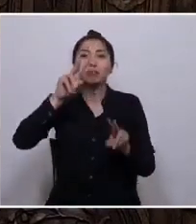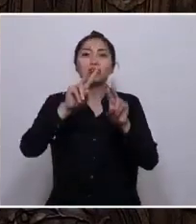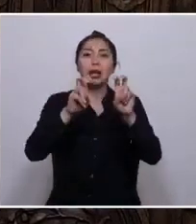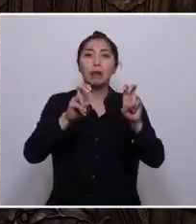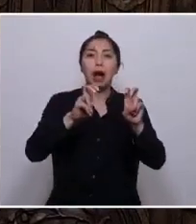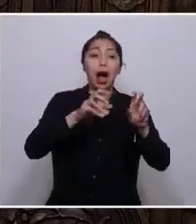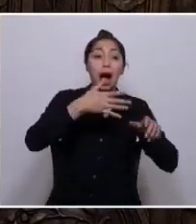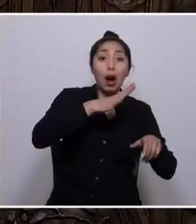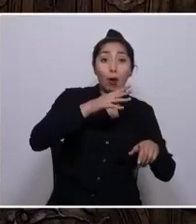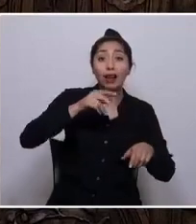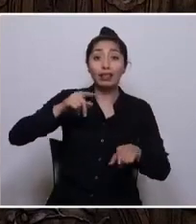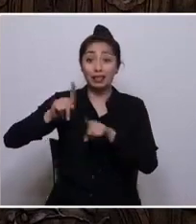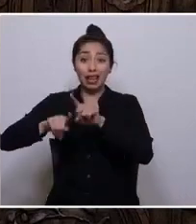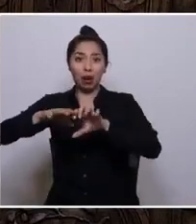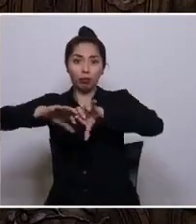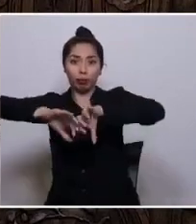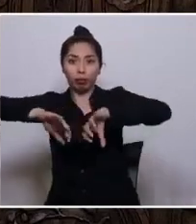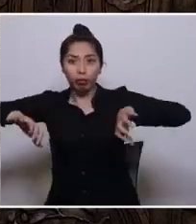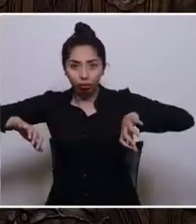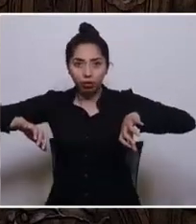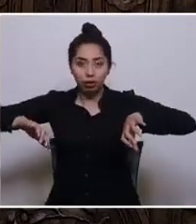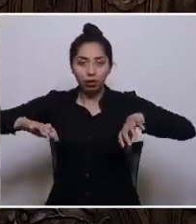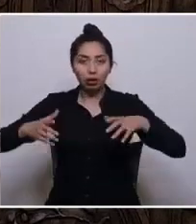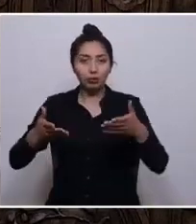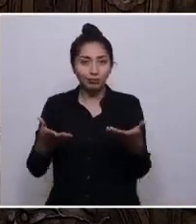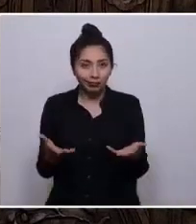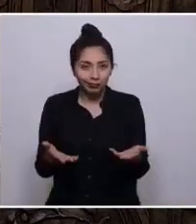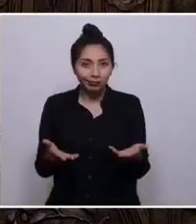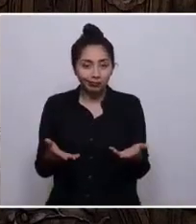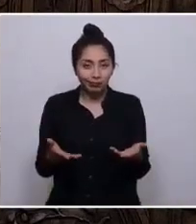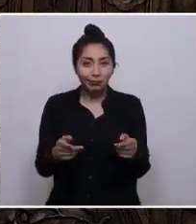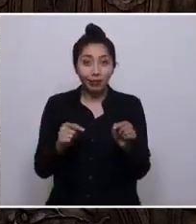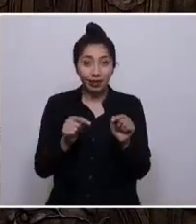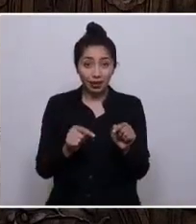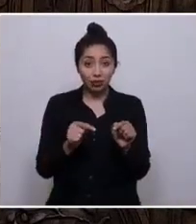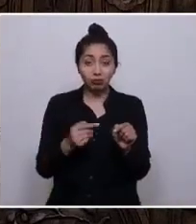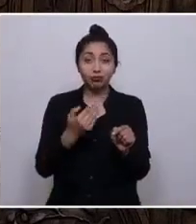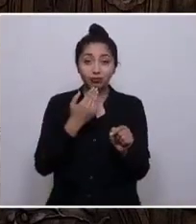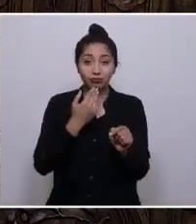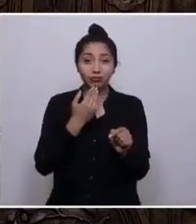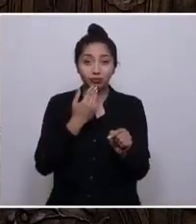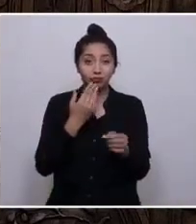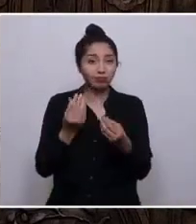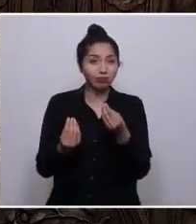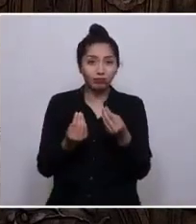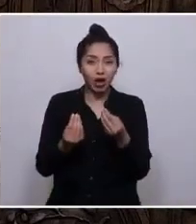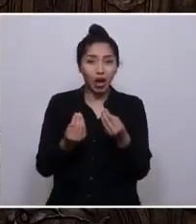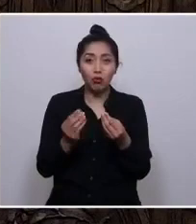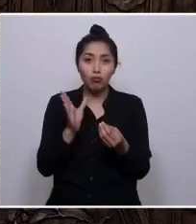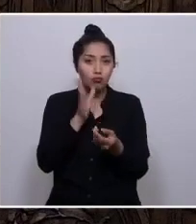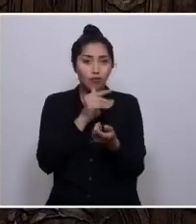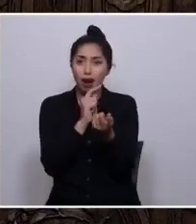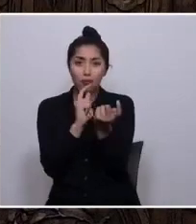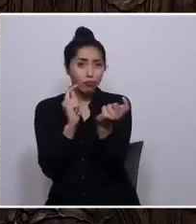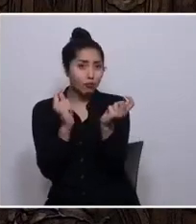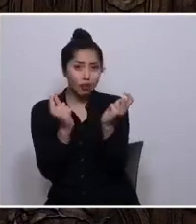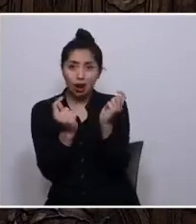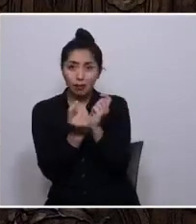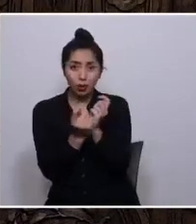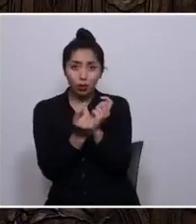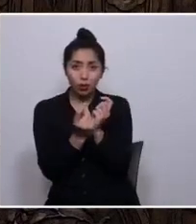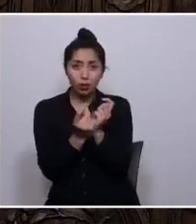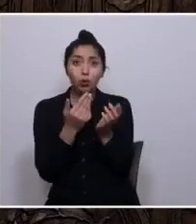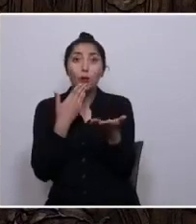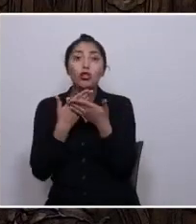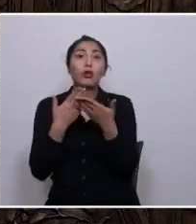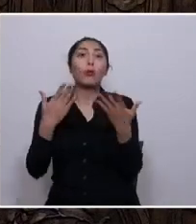Al final del día, esto también generó y no cambió, disculpen, no cambió con la llegada de la